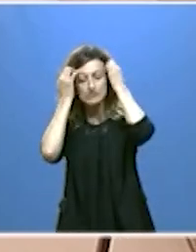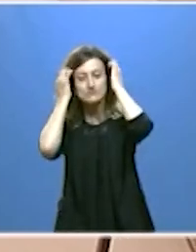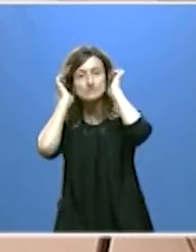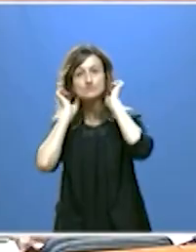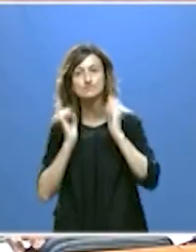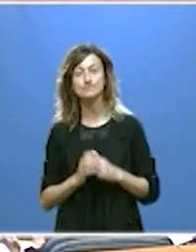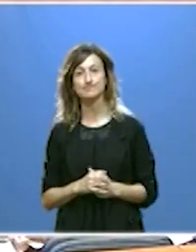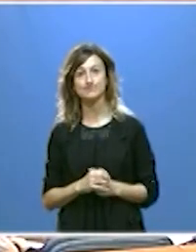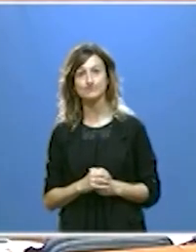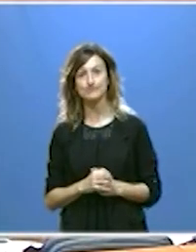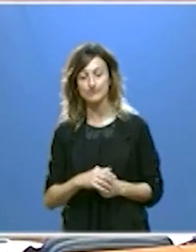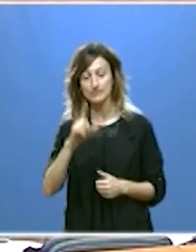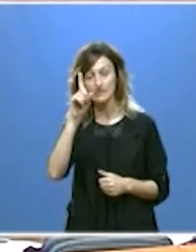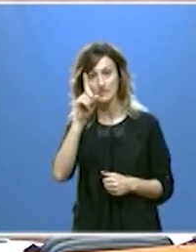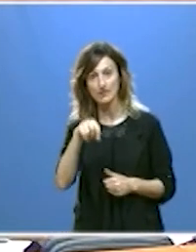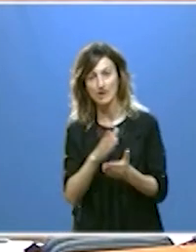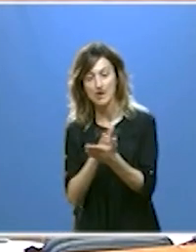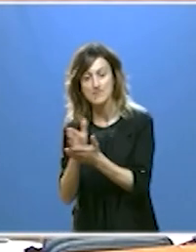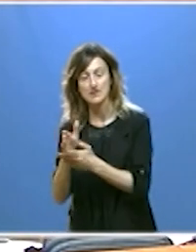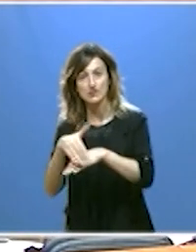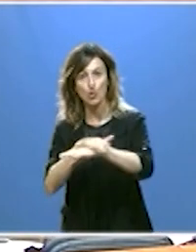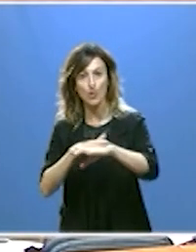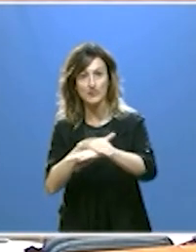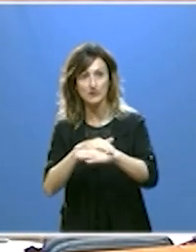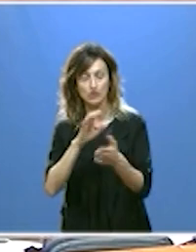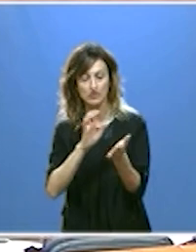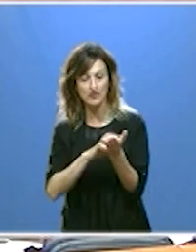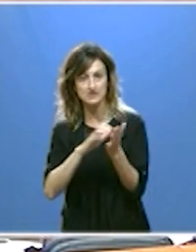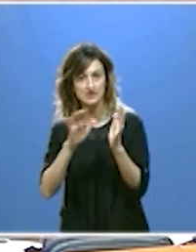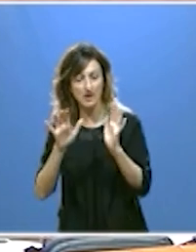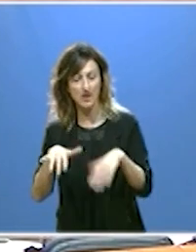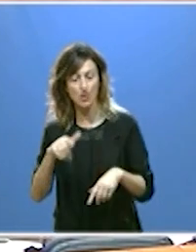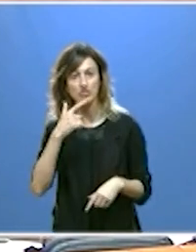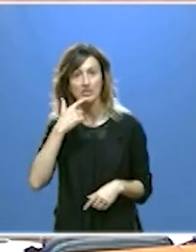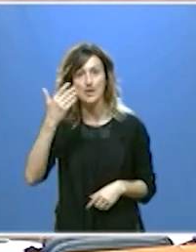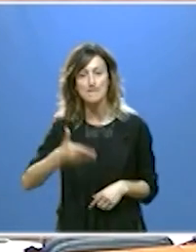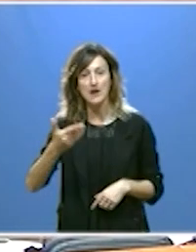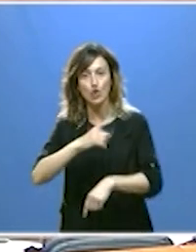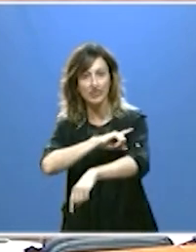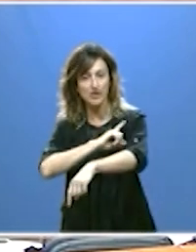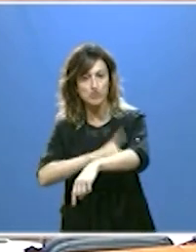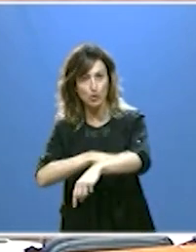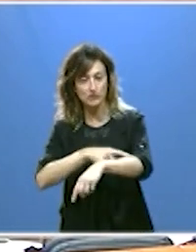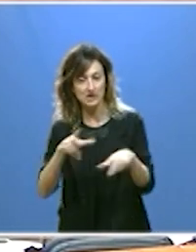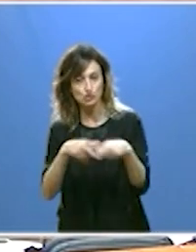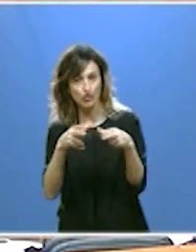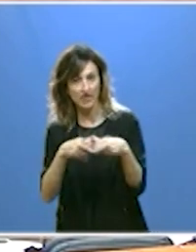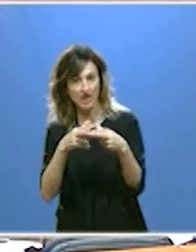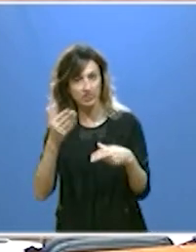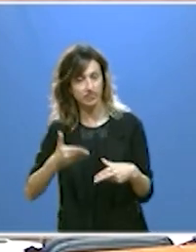Por otra parte señorías el Gobierno de Castilla y León tiene muy en cuenta el valor del deporte en nuestra actual sociedad.